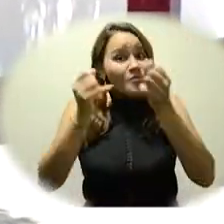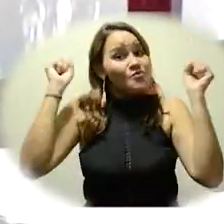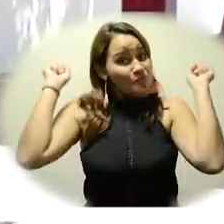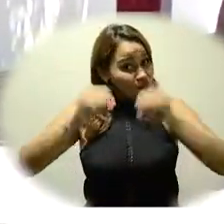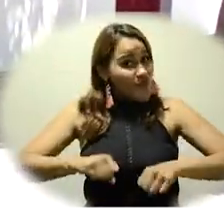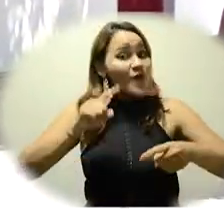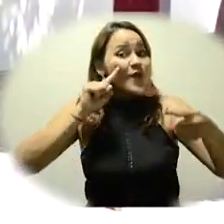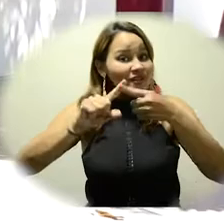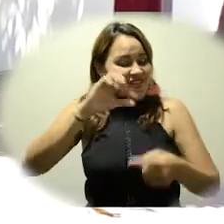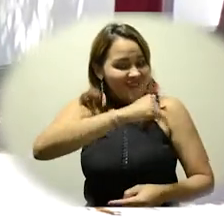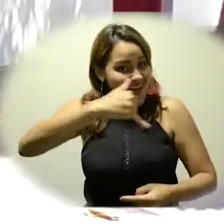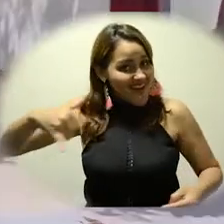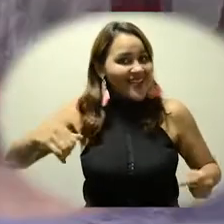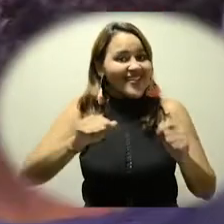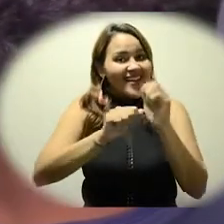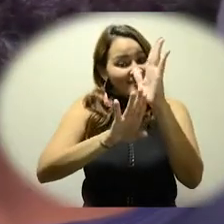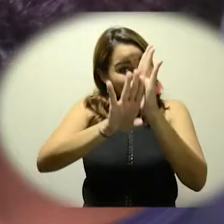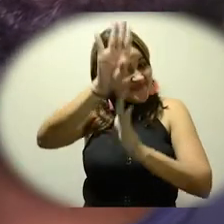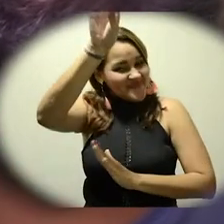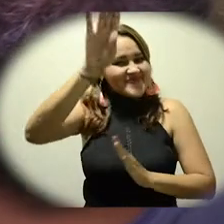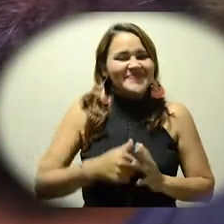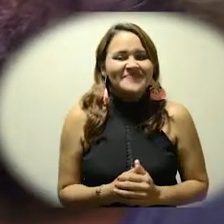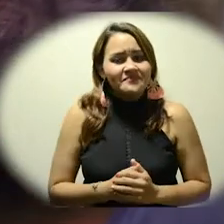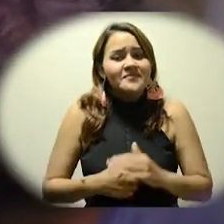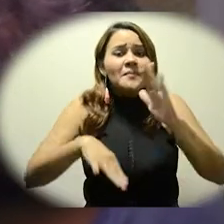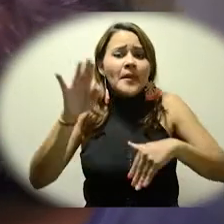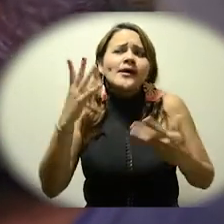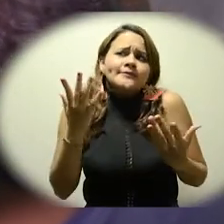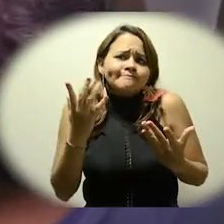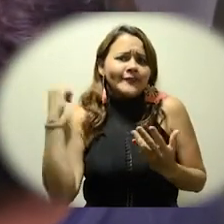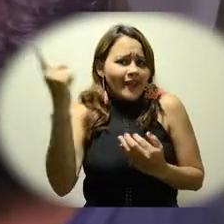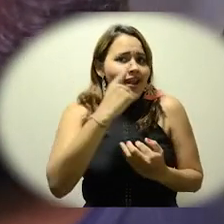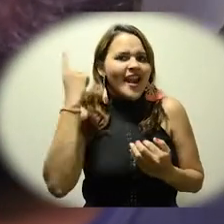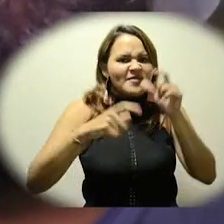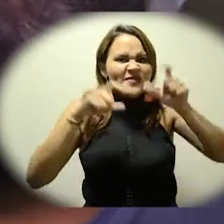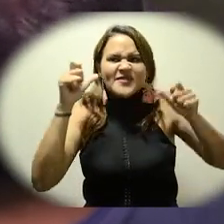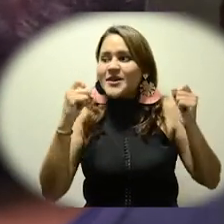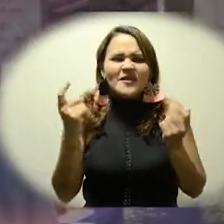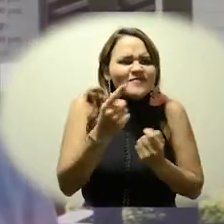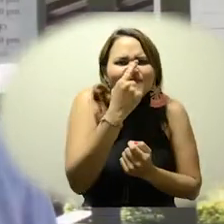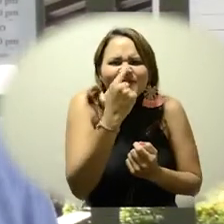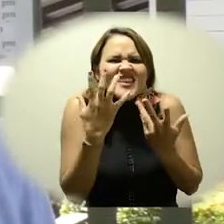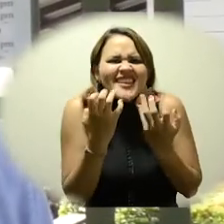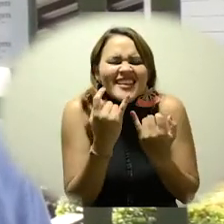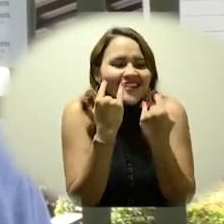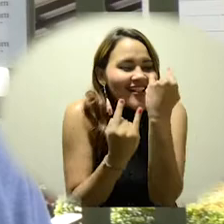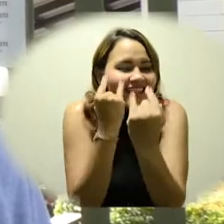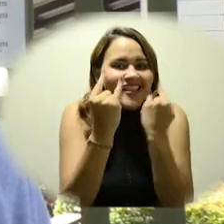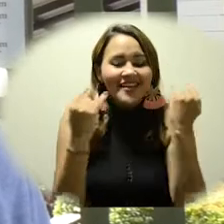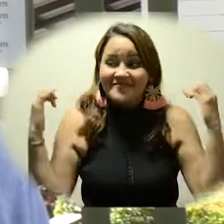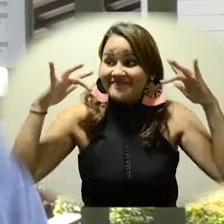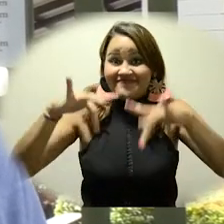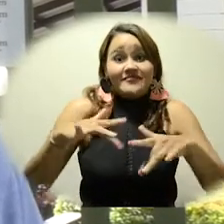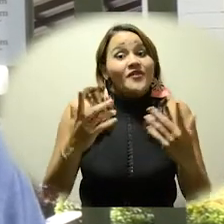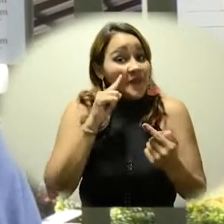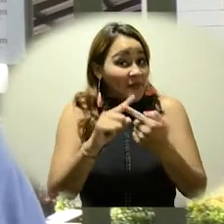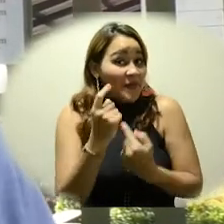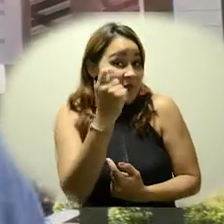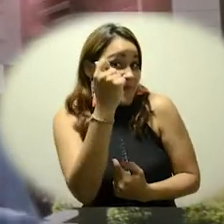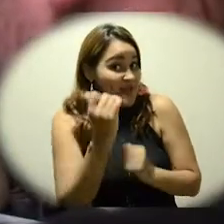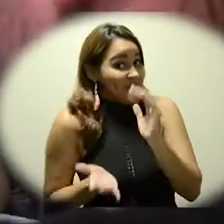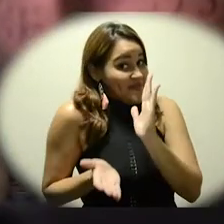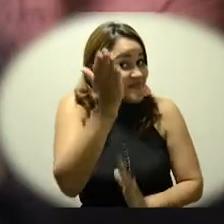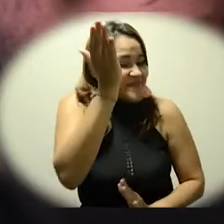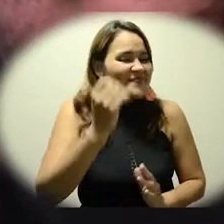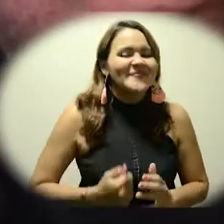ella puedan avanzar mucho y ver de que haya más turismo, esto pueda crecer la